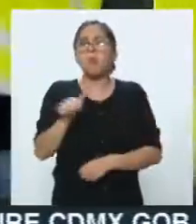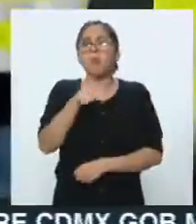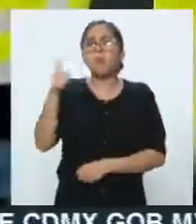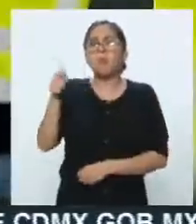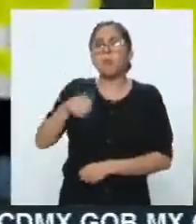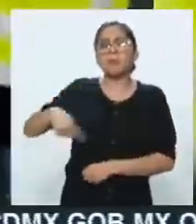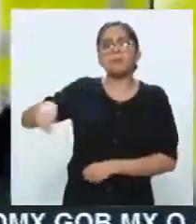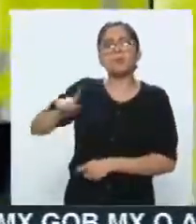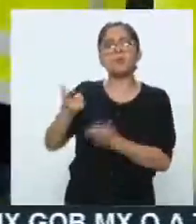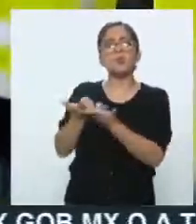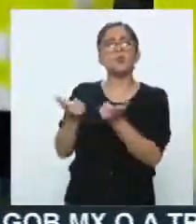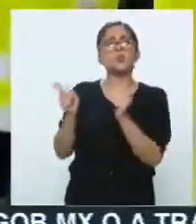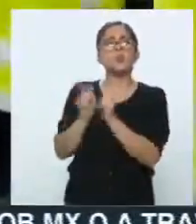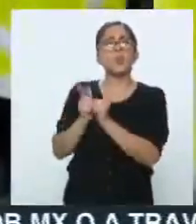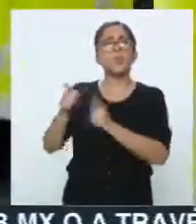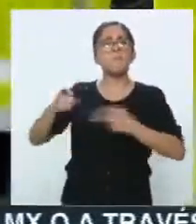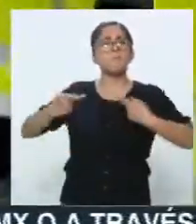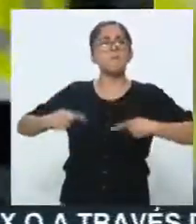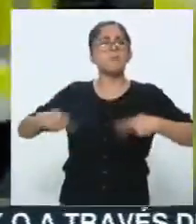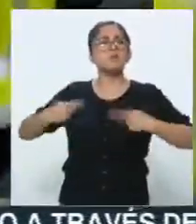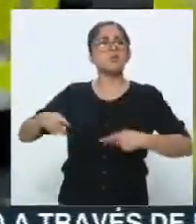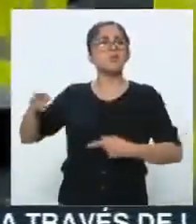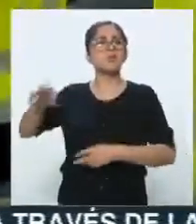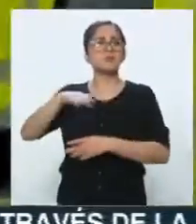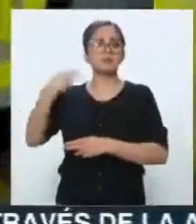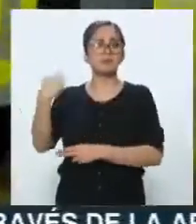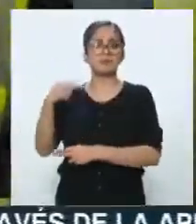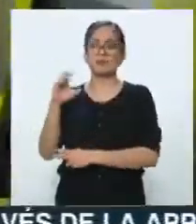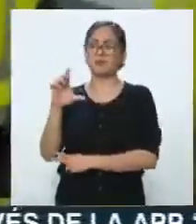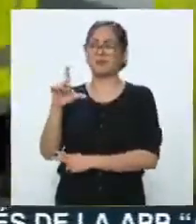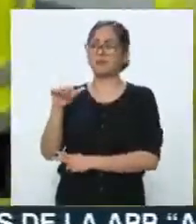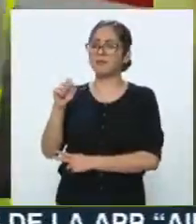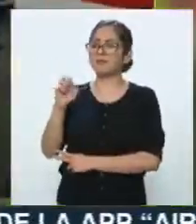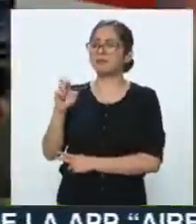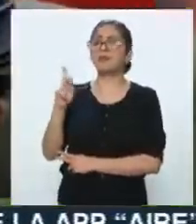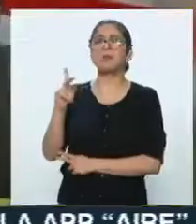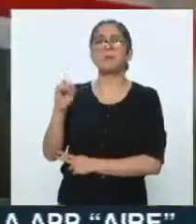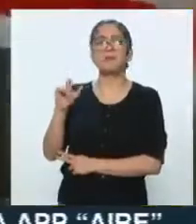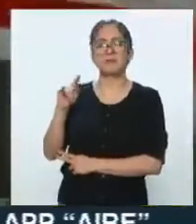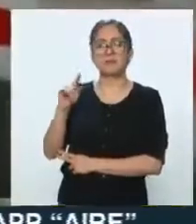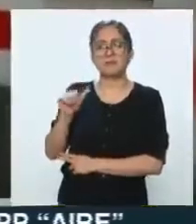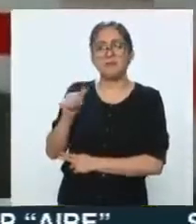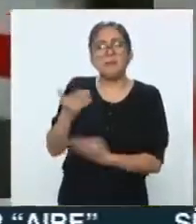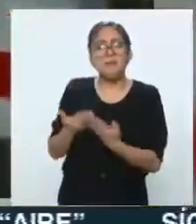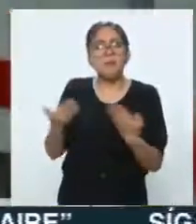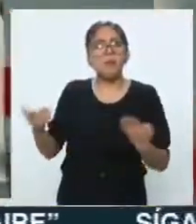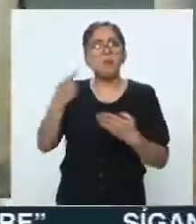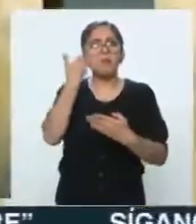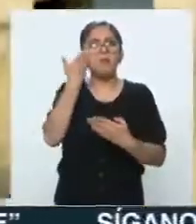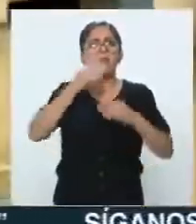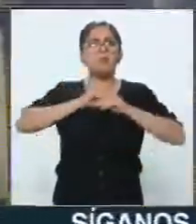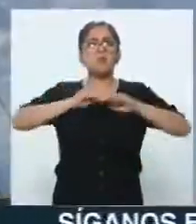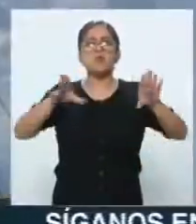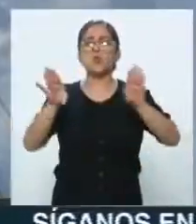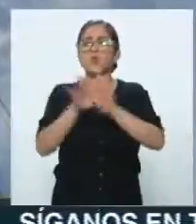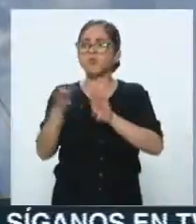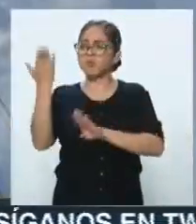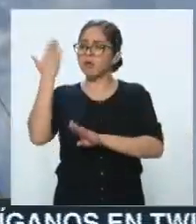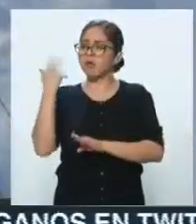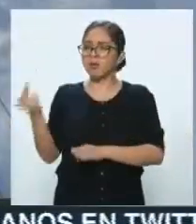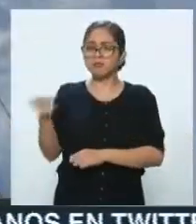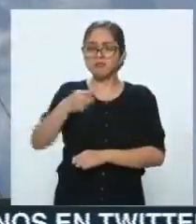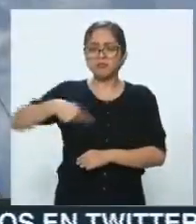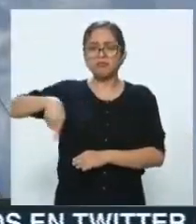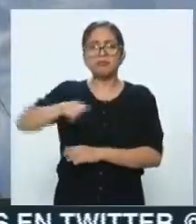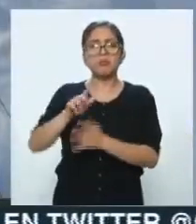clase política. De lo que se trata ahora es de ventilar el modo de operación de quienes convirtieron al